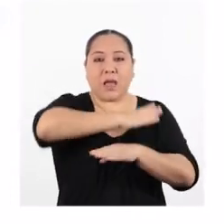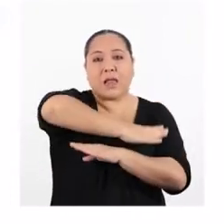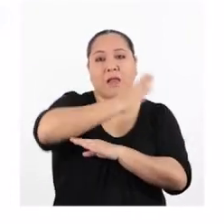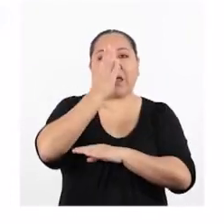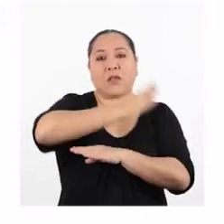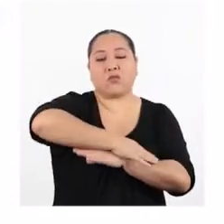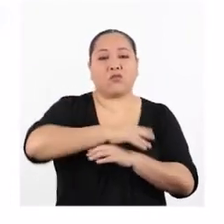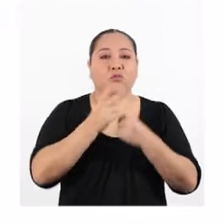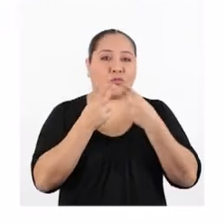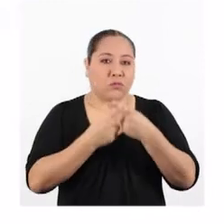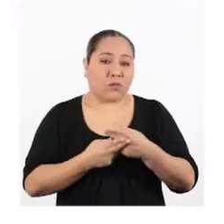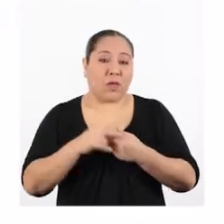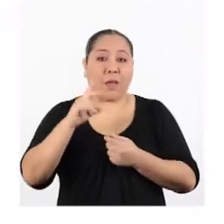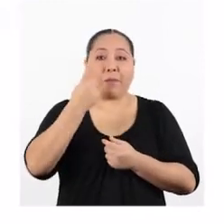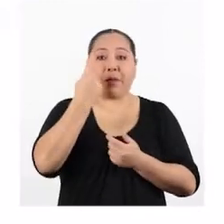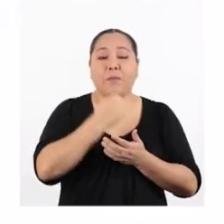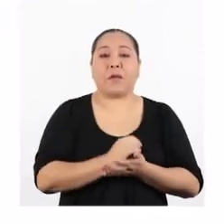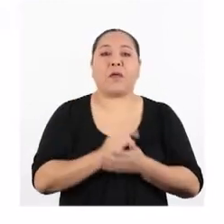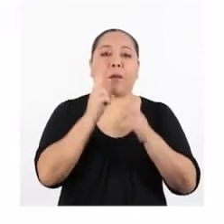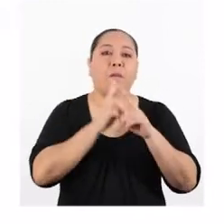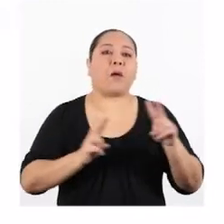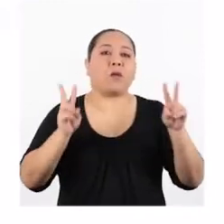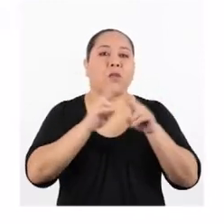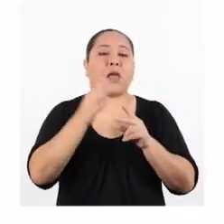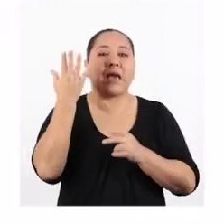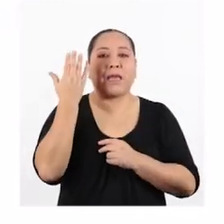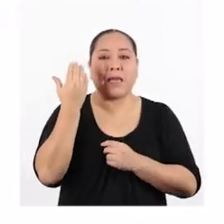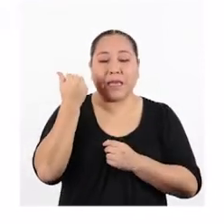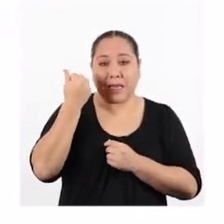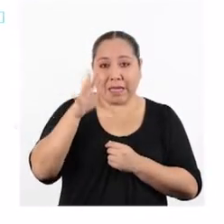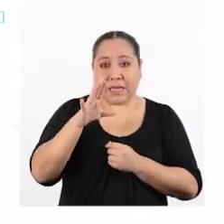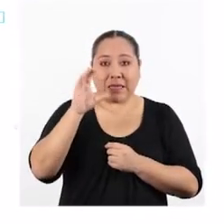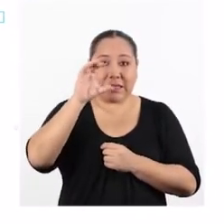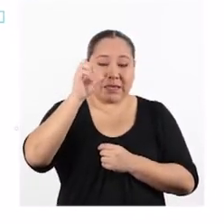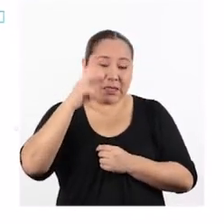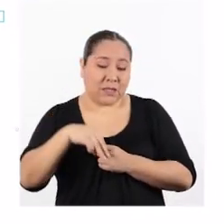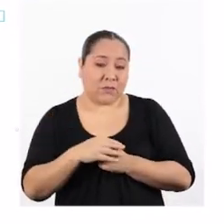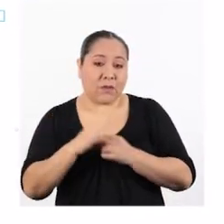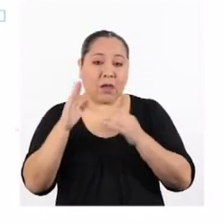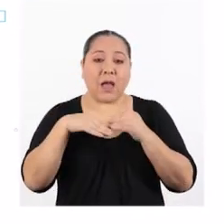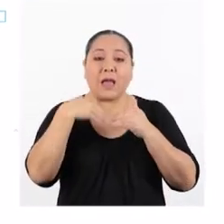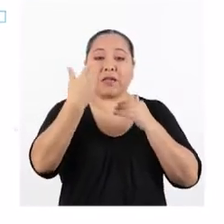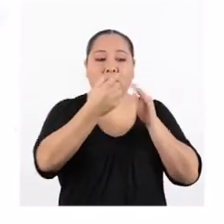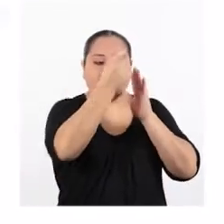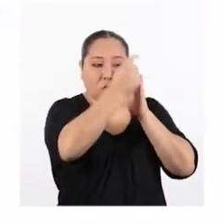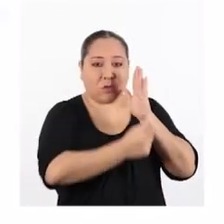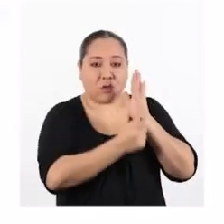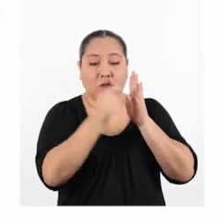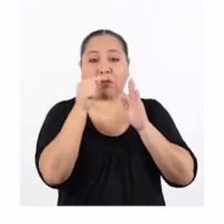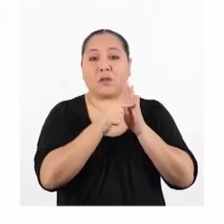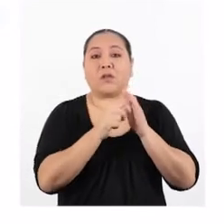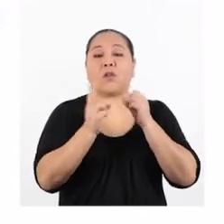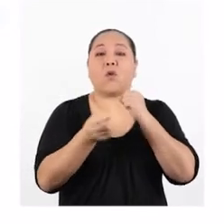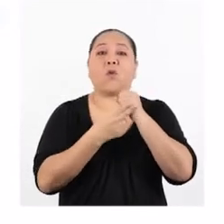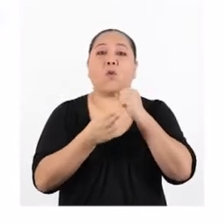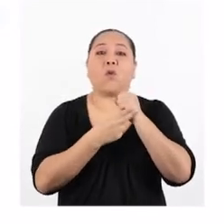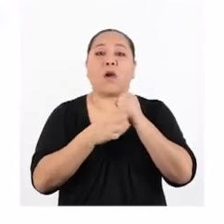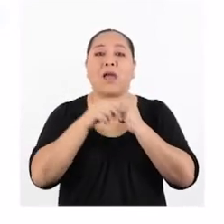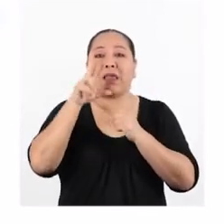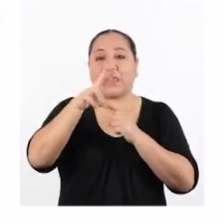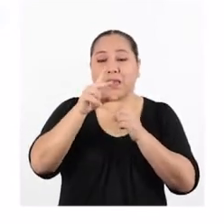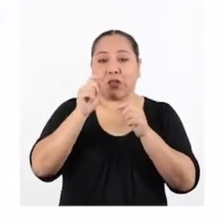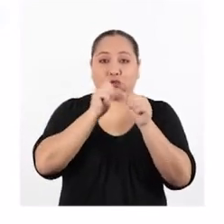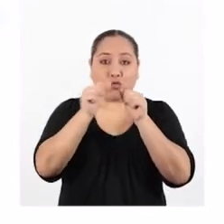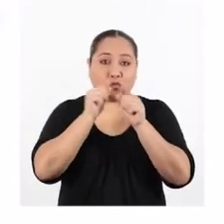resistencia. El primer valor es 15 centímetros. En la siguiente columna se registran los tres